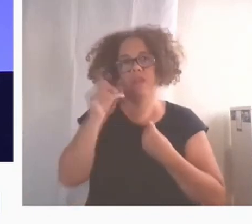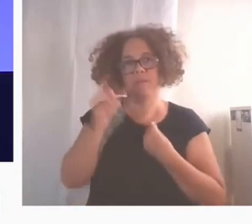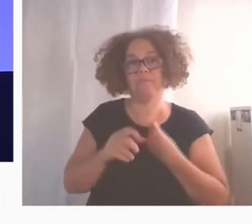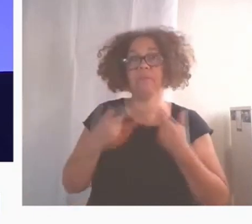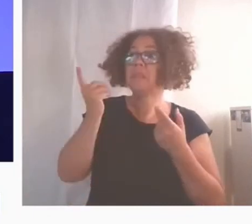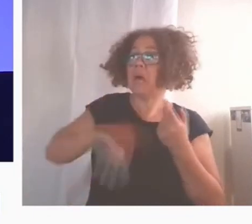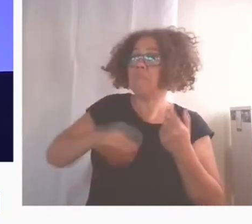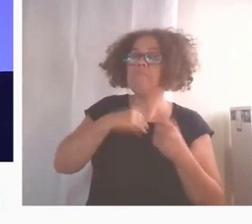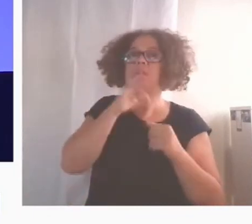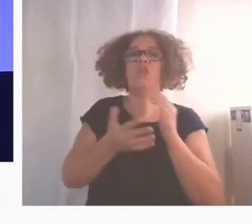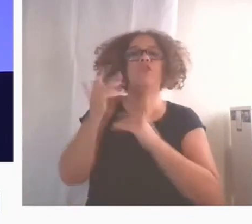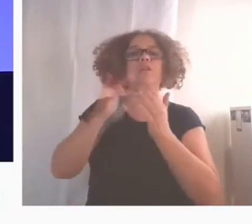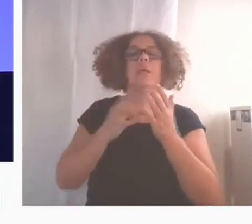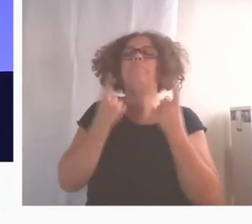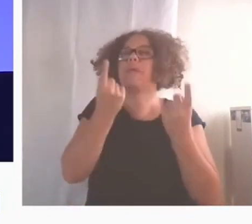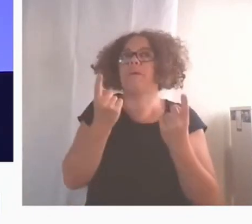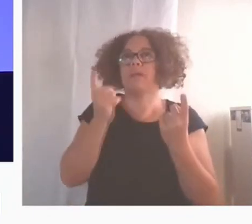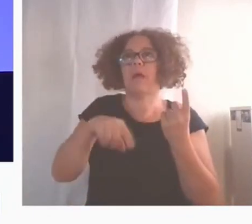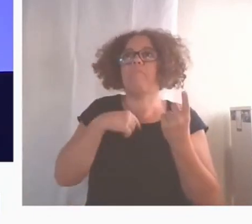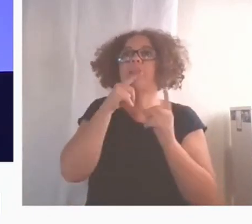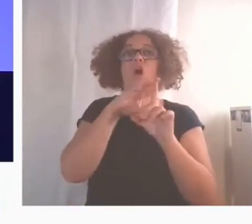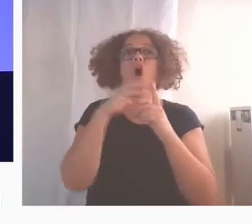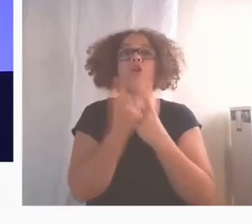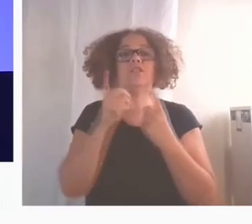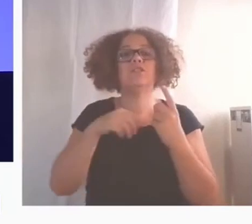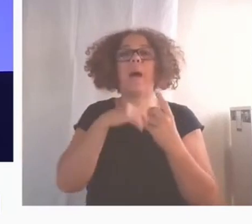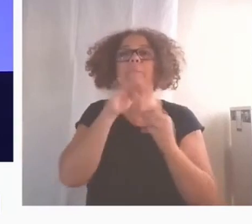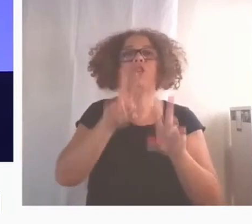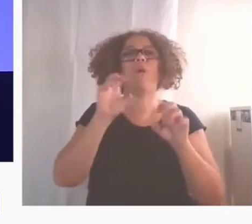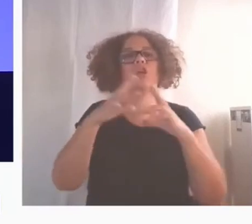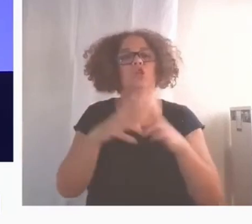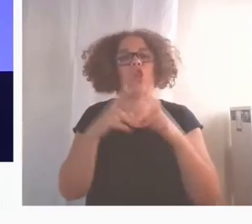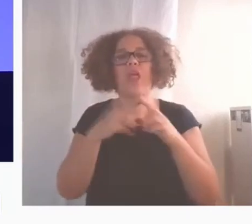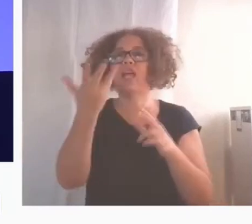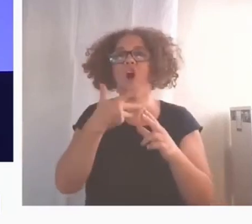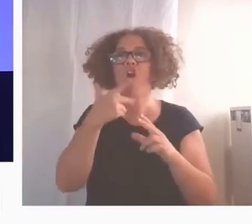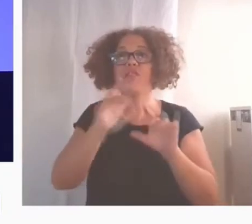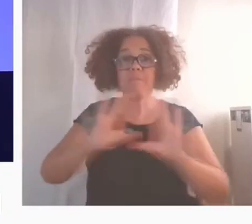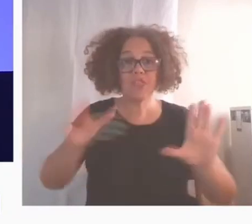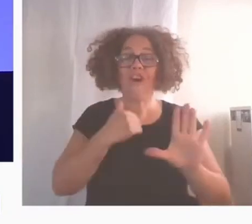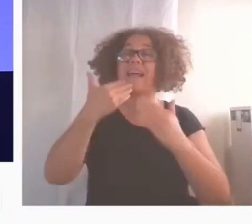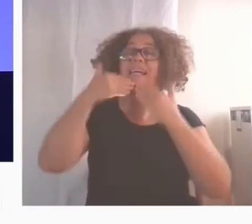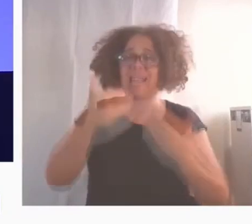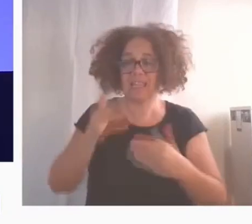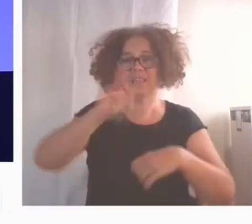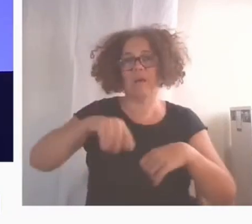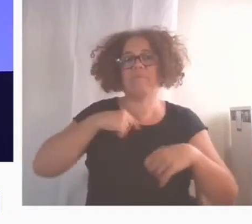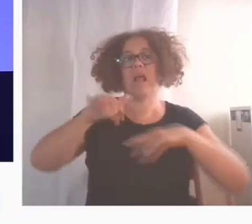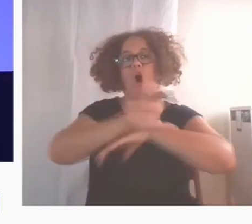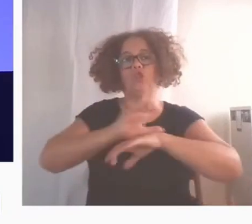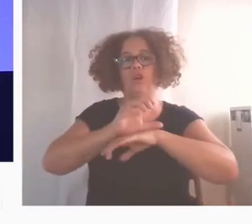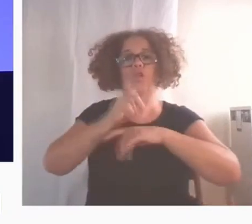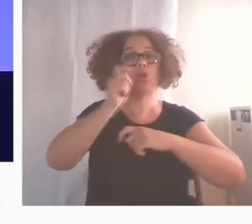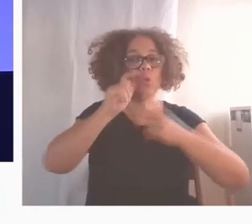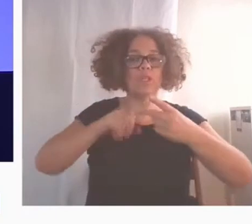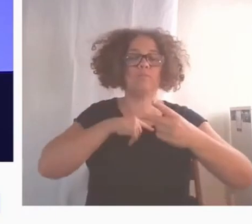desde el primer congreso y los foros de innovación social e innovación y conocimiento, gracias al impulso de la Consejería de Turismo, Cultura y